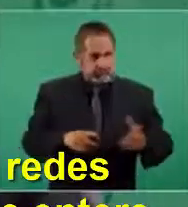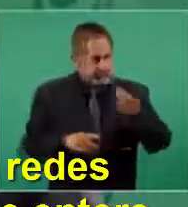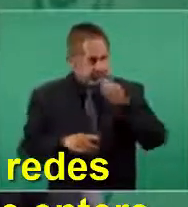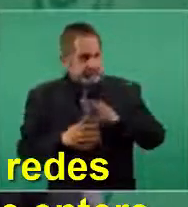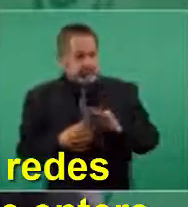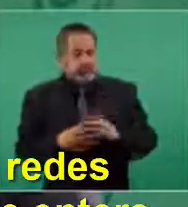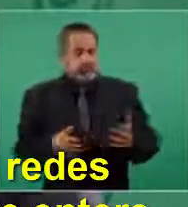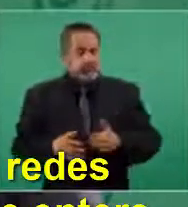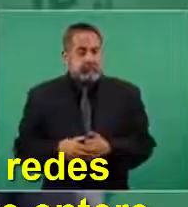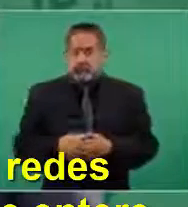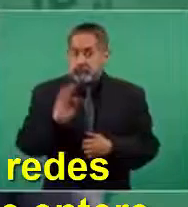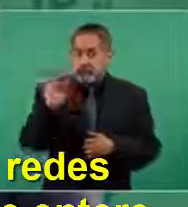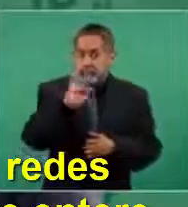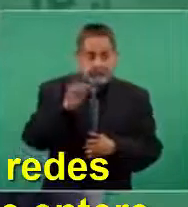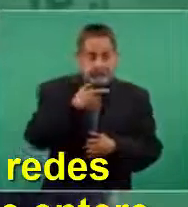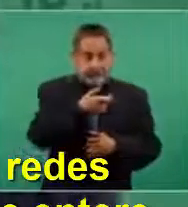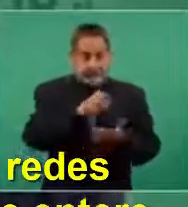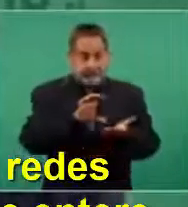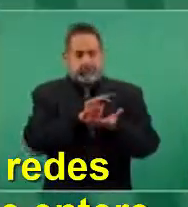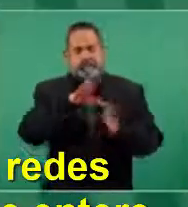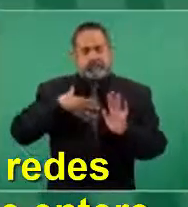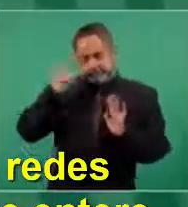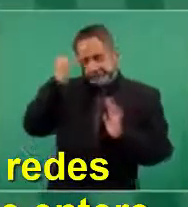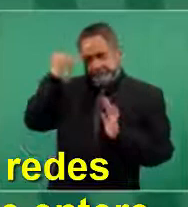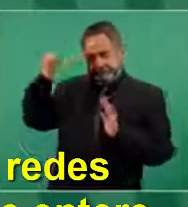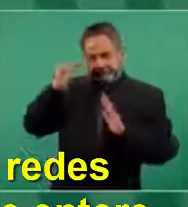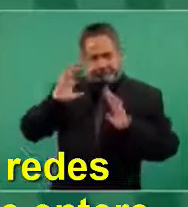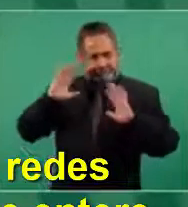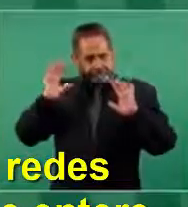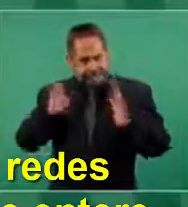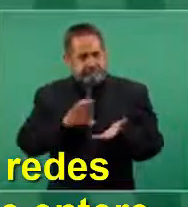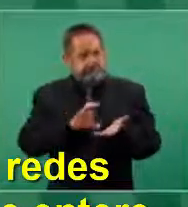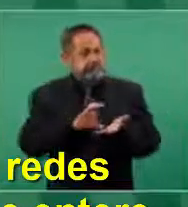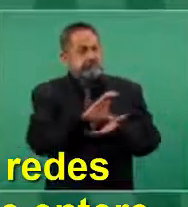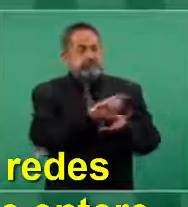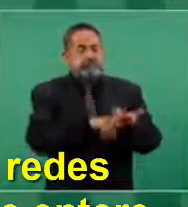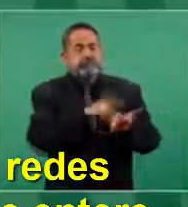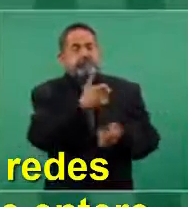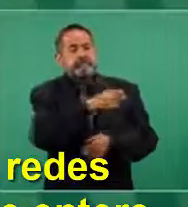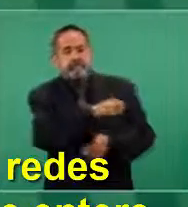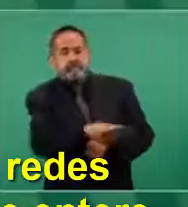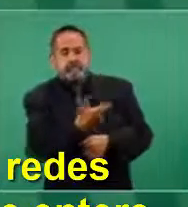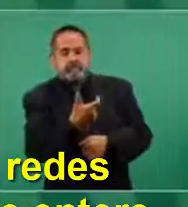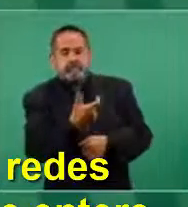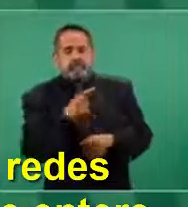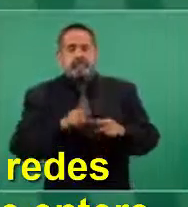porque puede ser que ese dinero es hipotético, pero habría que ver, si no